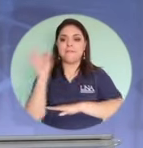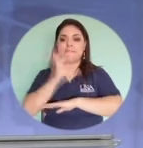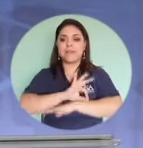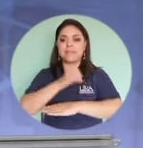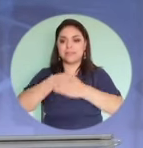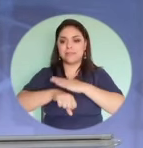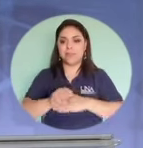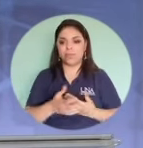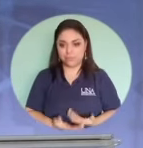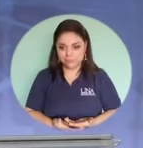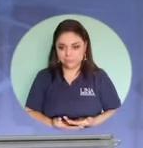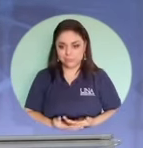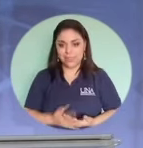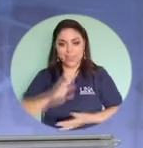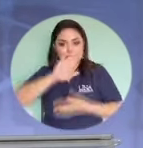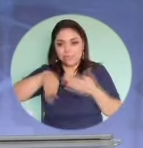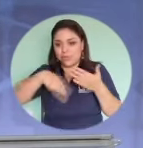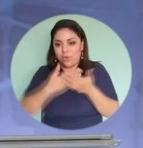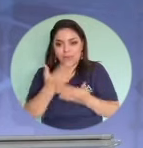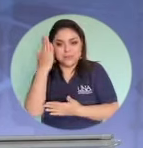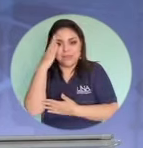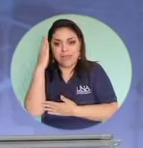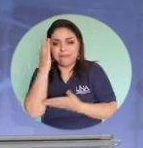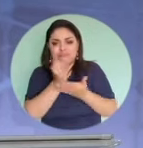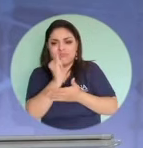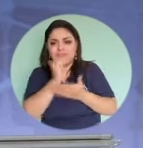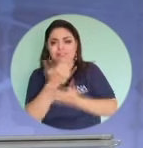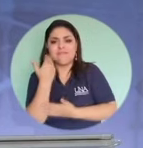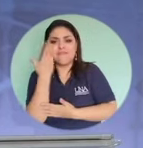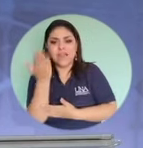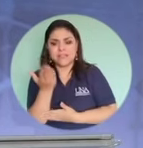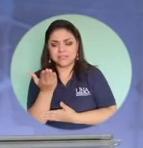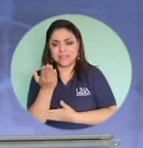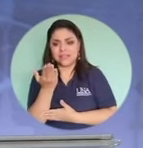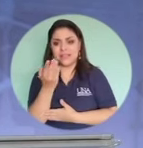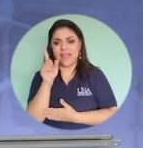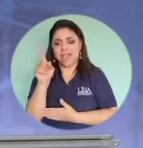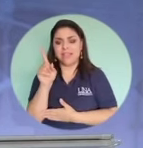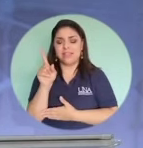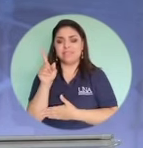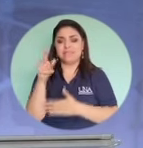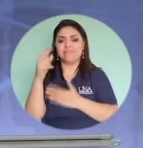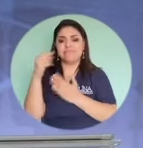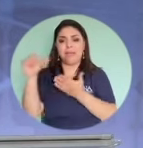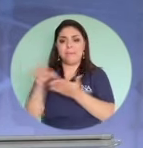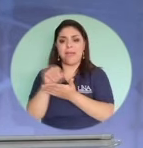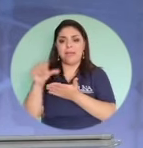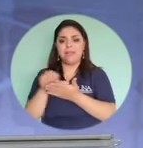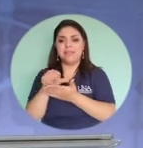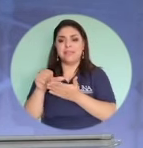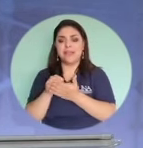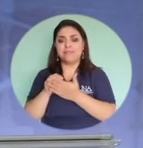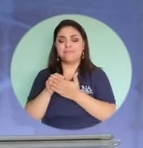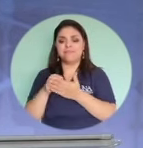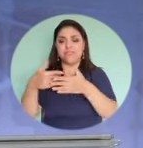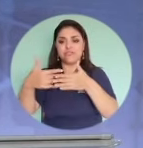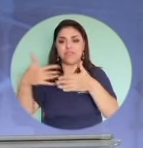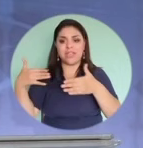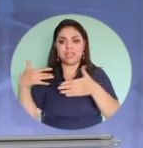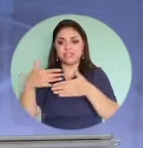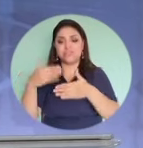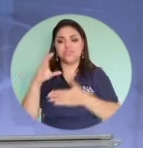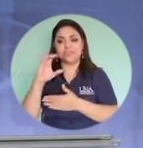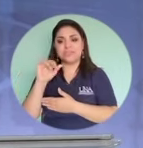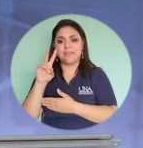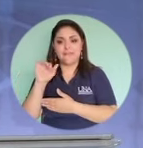personal más público que hay porque cualquiera lo averigua en la página del registro civil que consejos dan ustedes